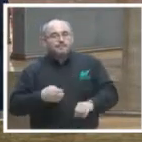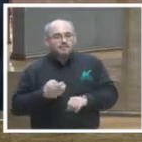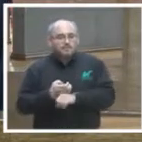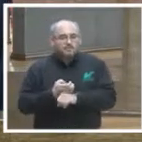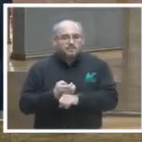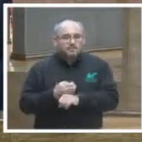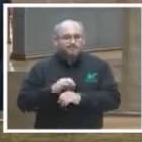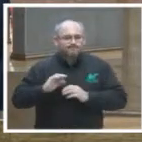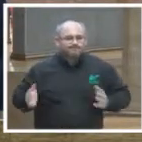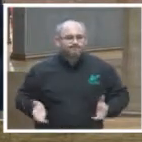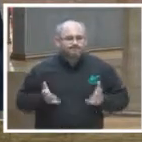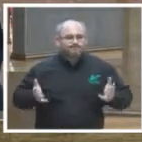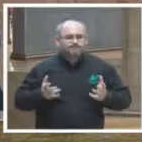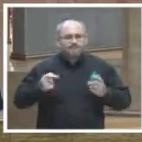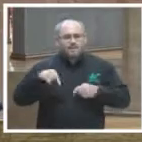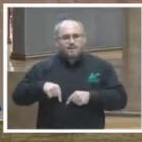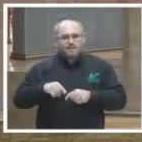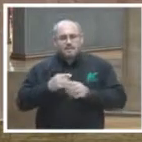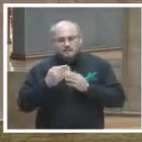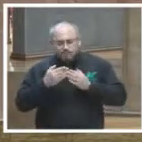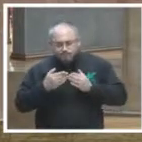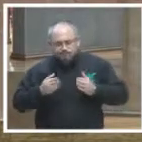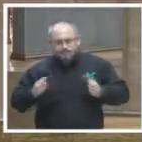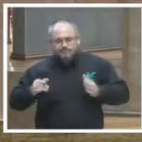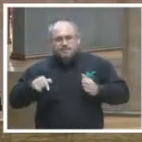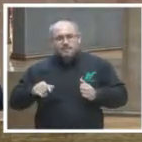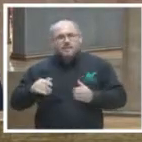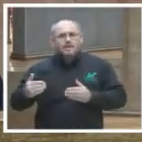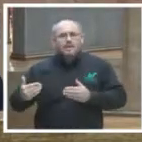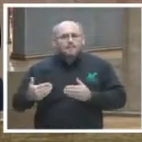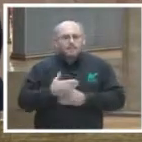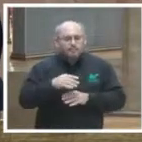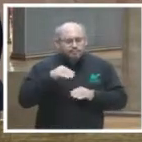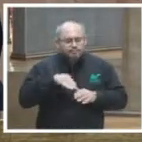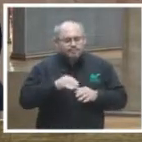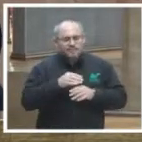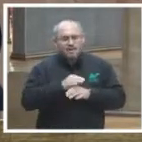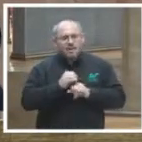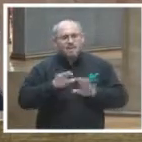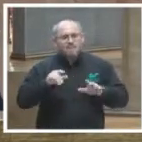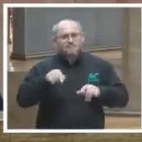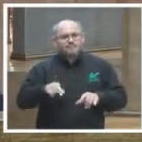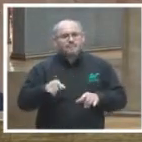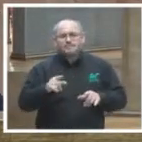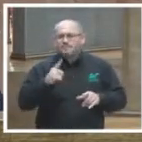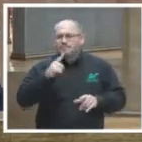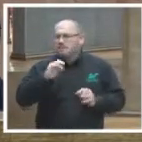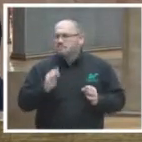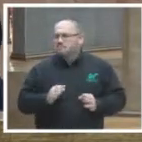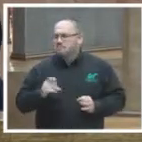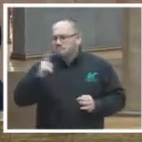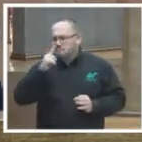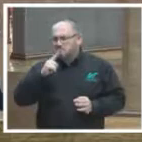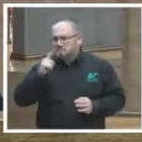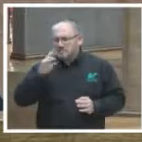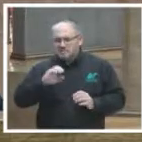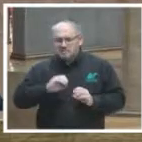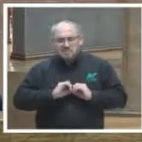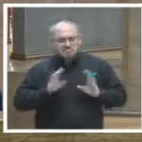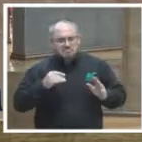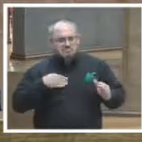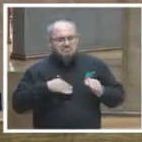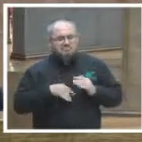fomentar y promover la apertura y acceso a la información pública de manera sencilla, práctica y clara,